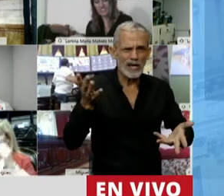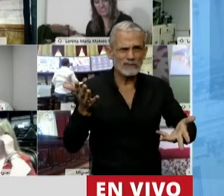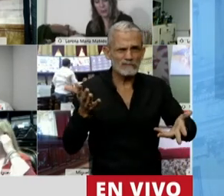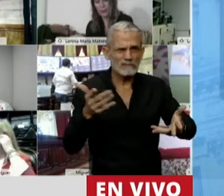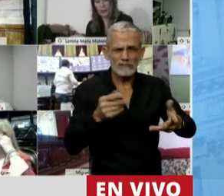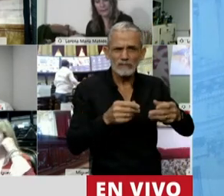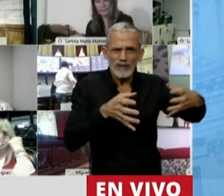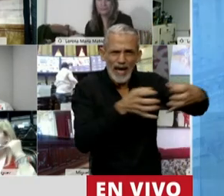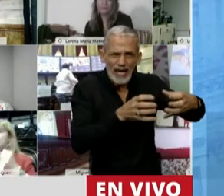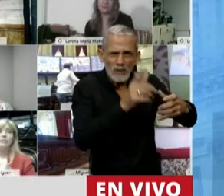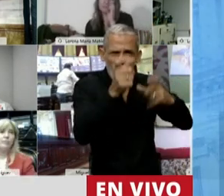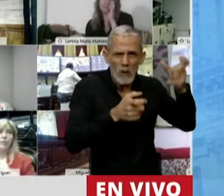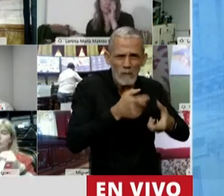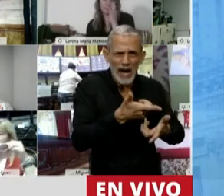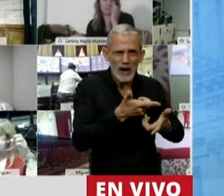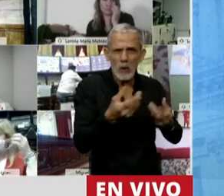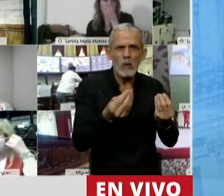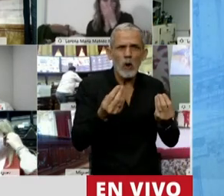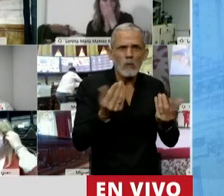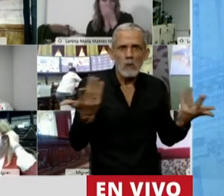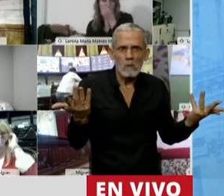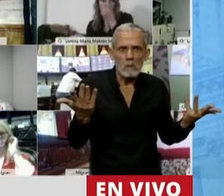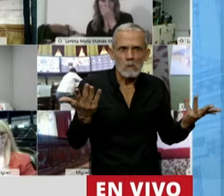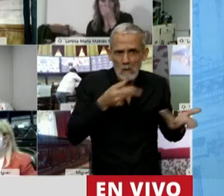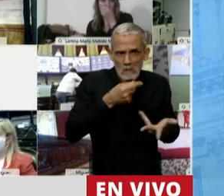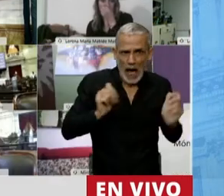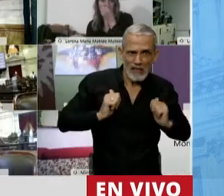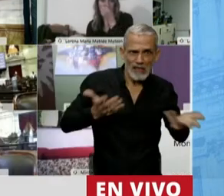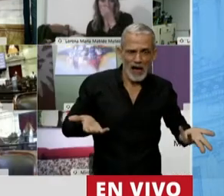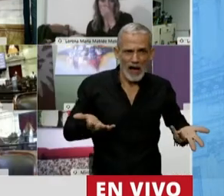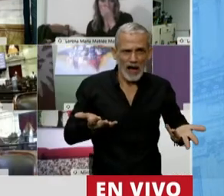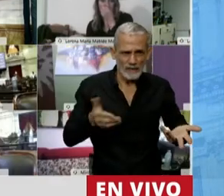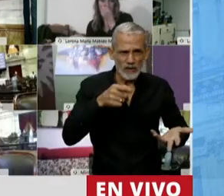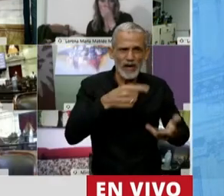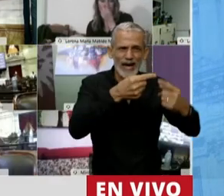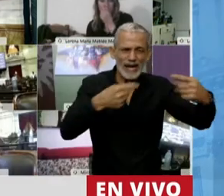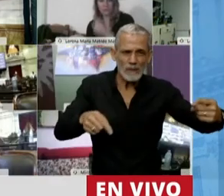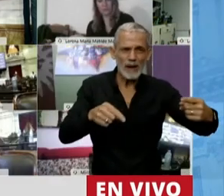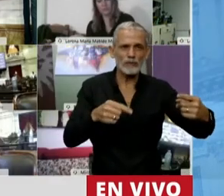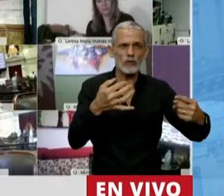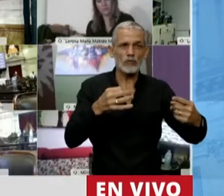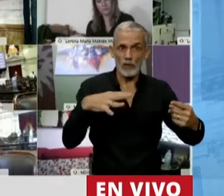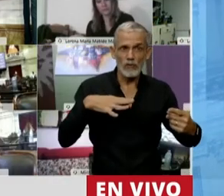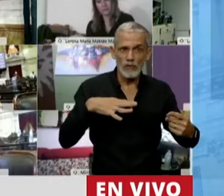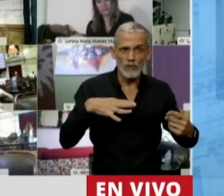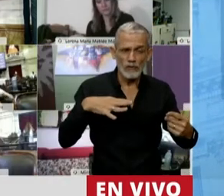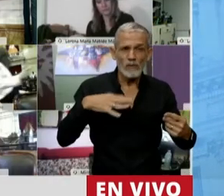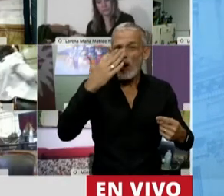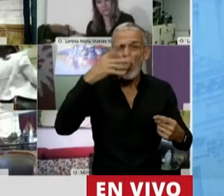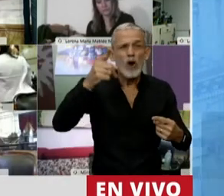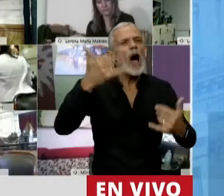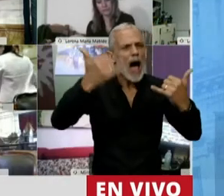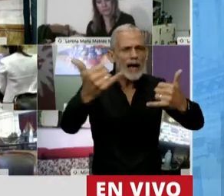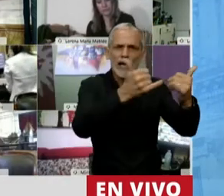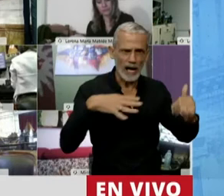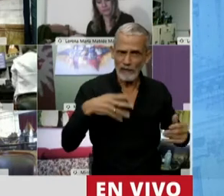brigadas forestales, más bomberos voluntarios. Nada de estos elementos nos han faltado en Córdoba, por ejemplo.